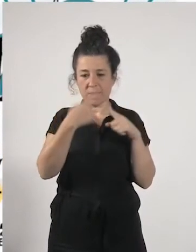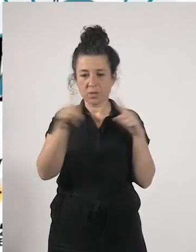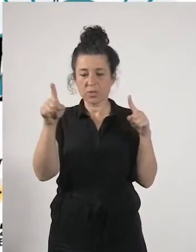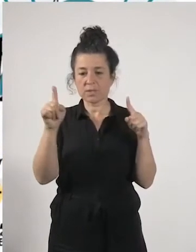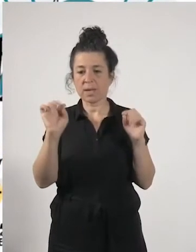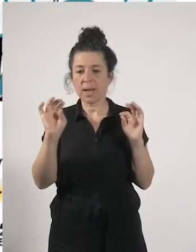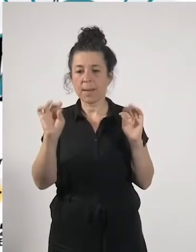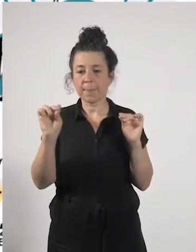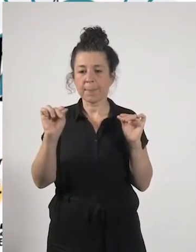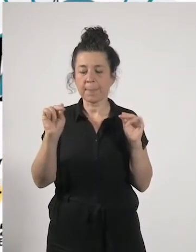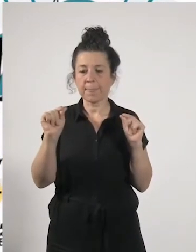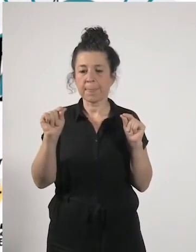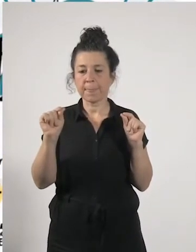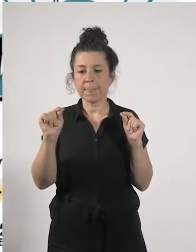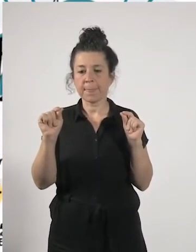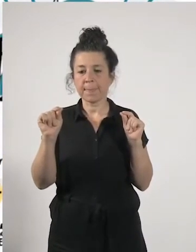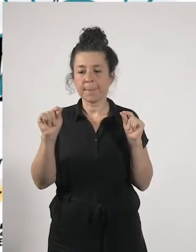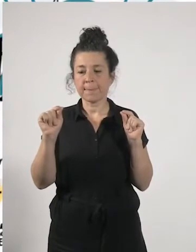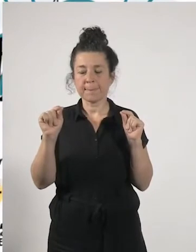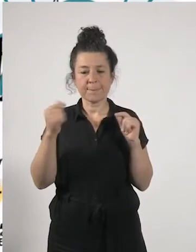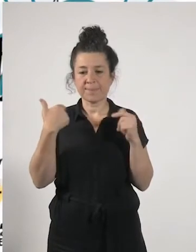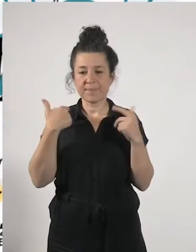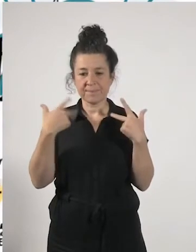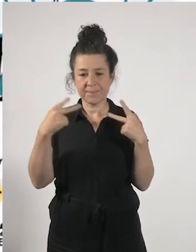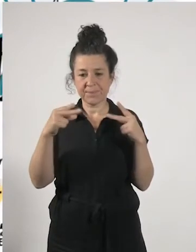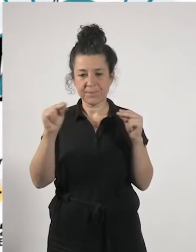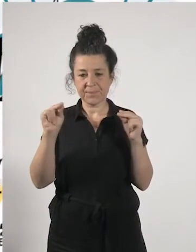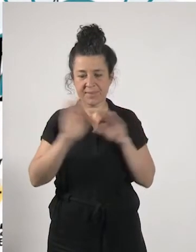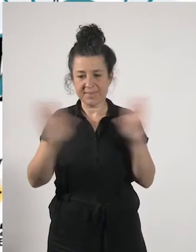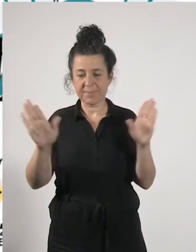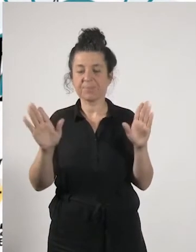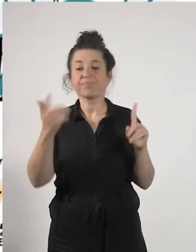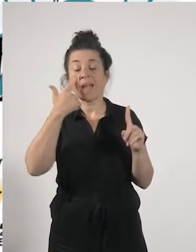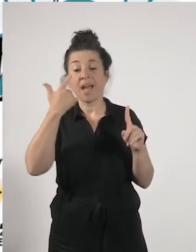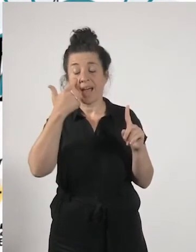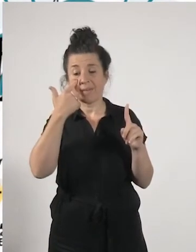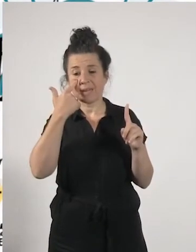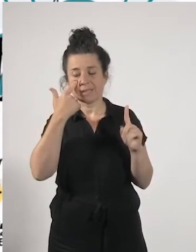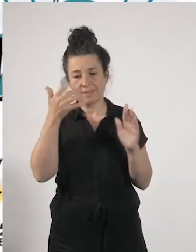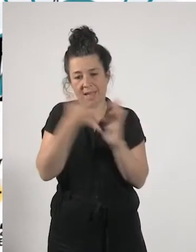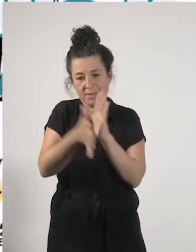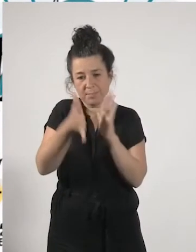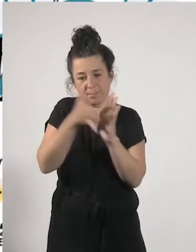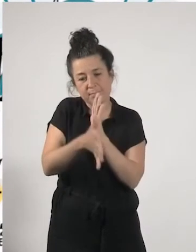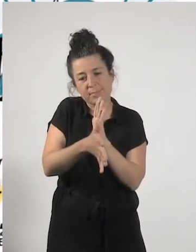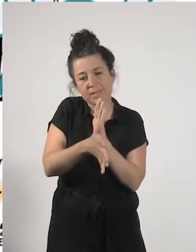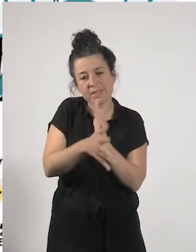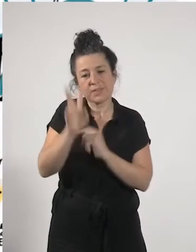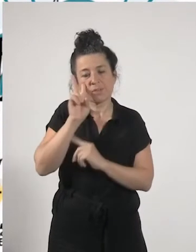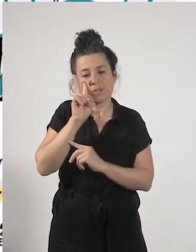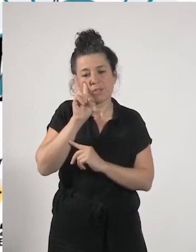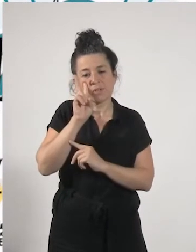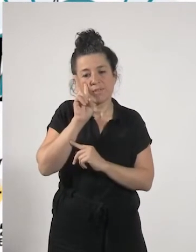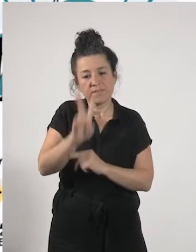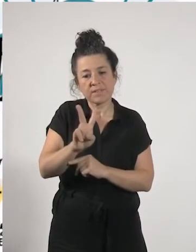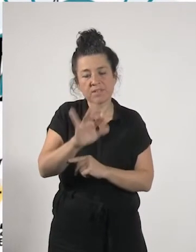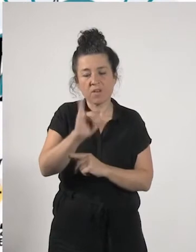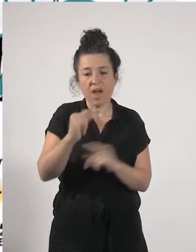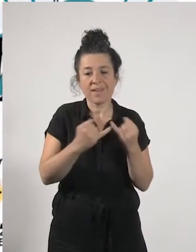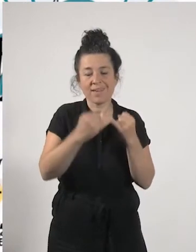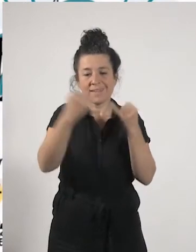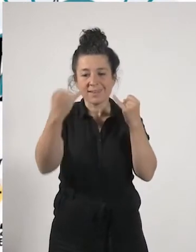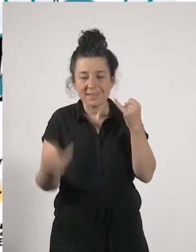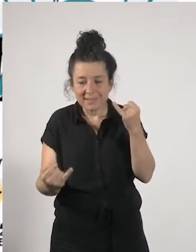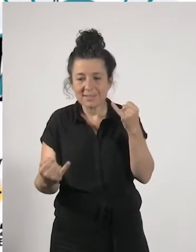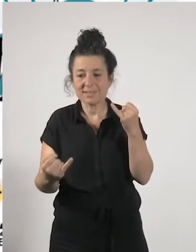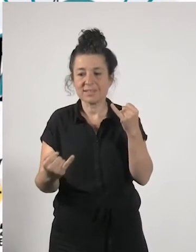pintura y ya está vale os decía hemos visto que en esta había una crisis que lo que